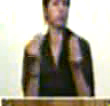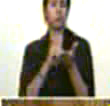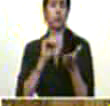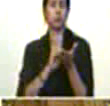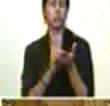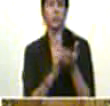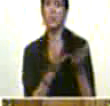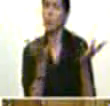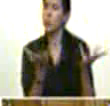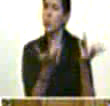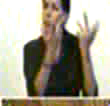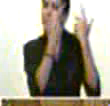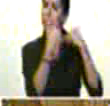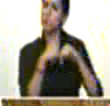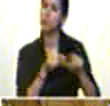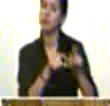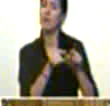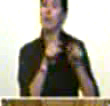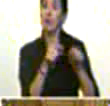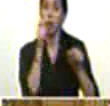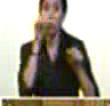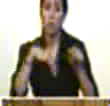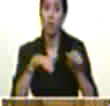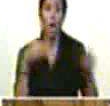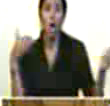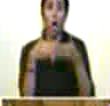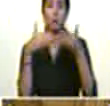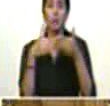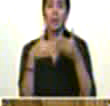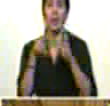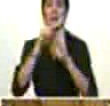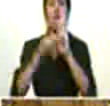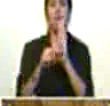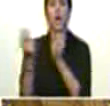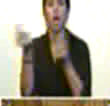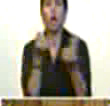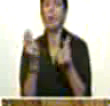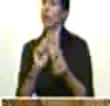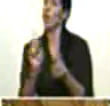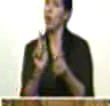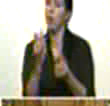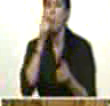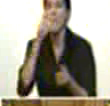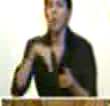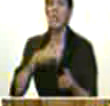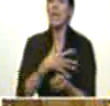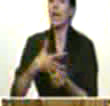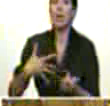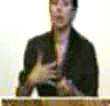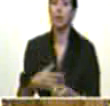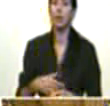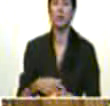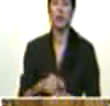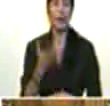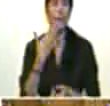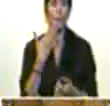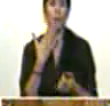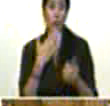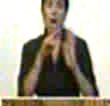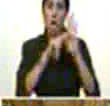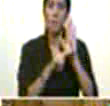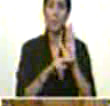el pueblo no está en contra de las políticas económicas el pueblo lo que está es en contra de que no se cumplan